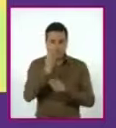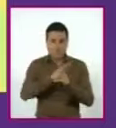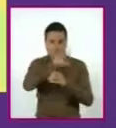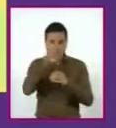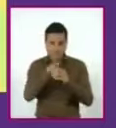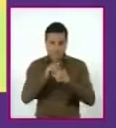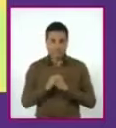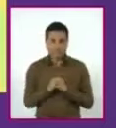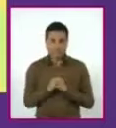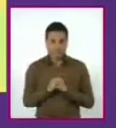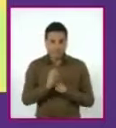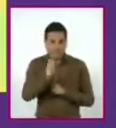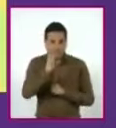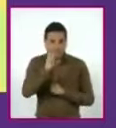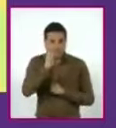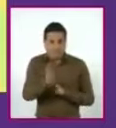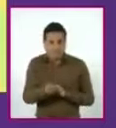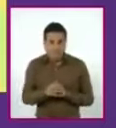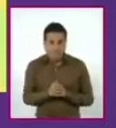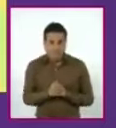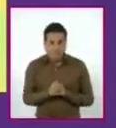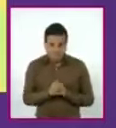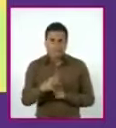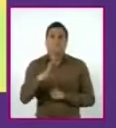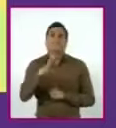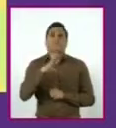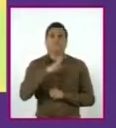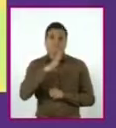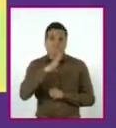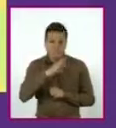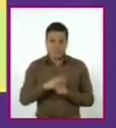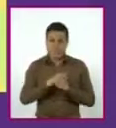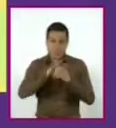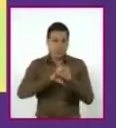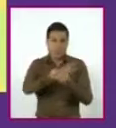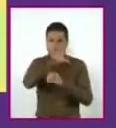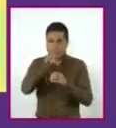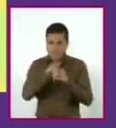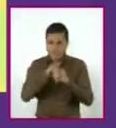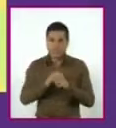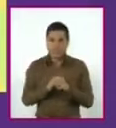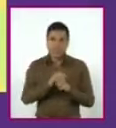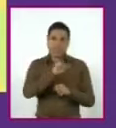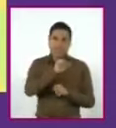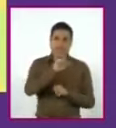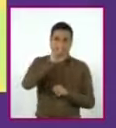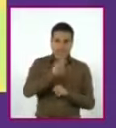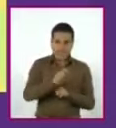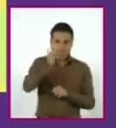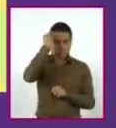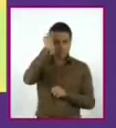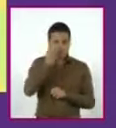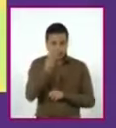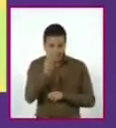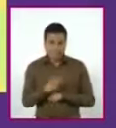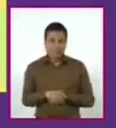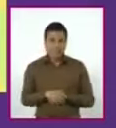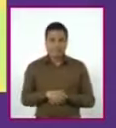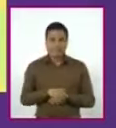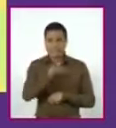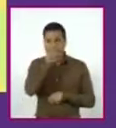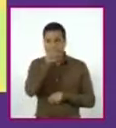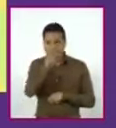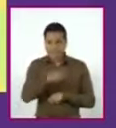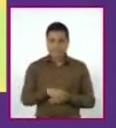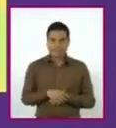Estas son cuando tienen todos sus términos, el término cuadrático ax cuadrada, el término lineal